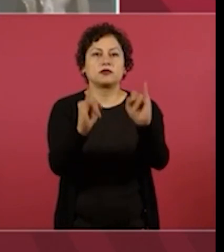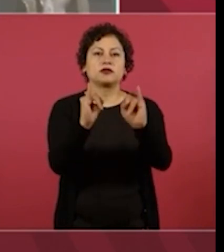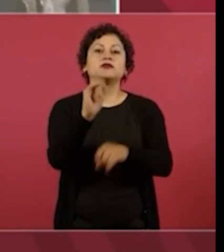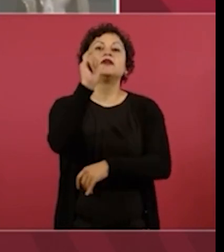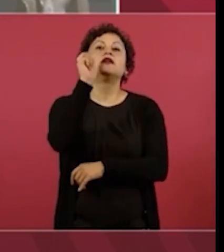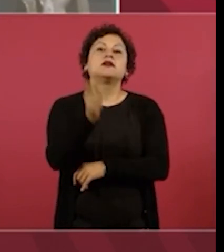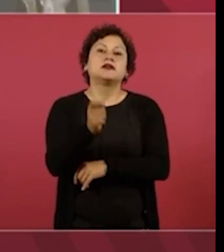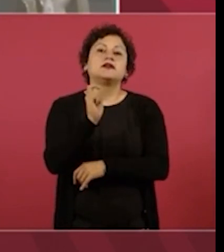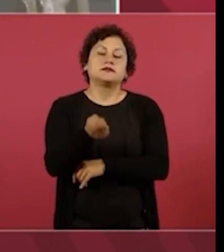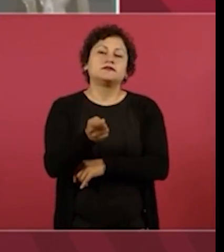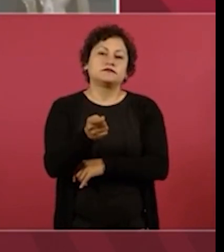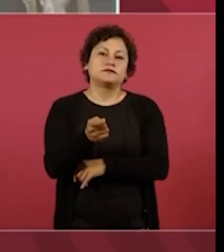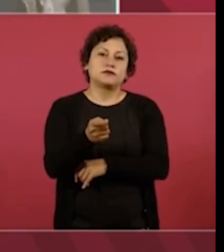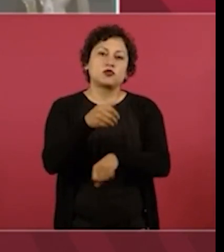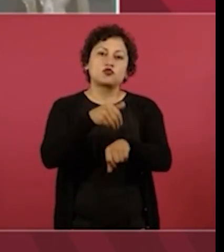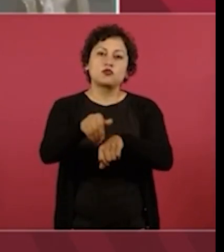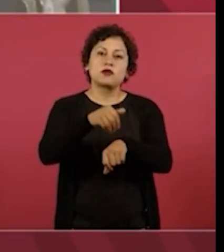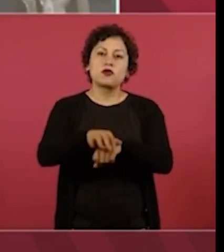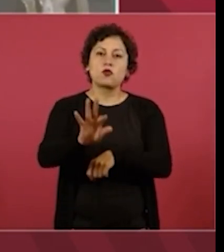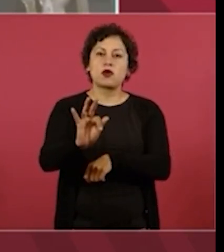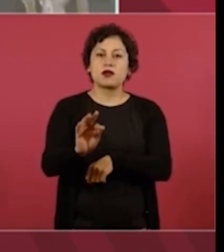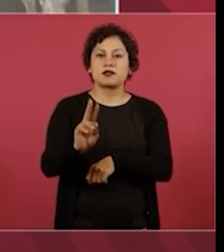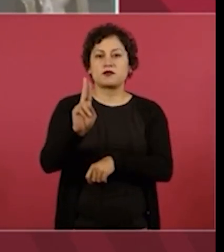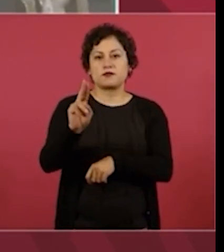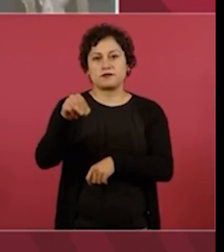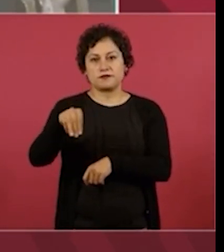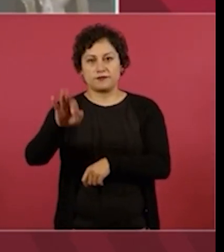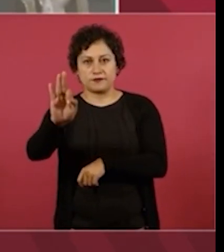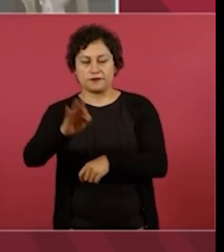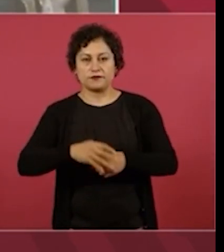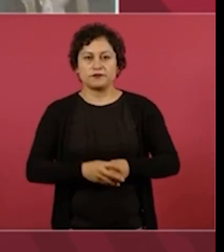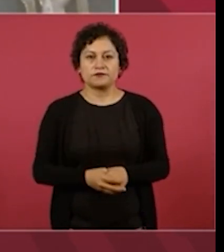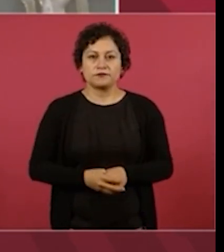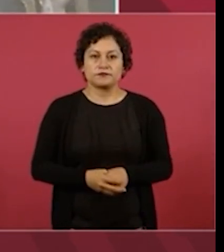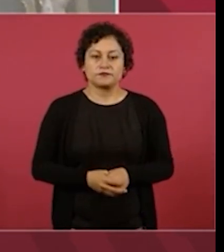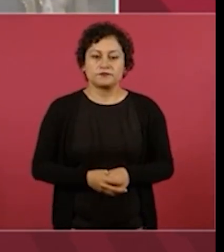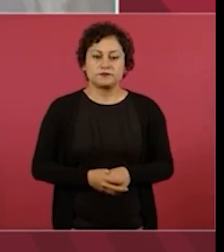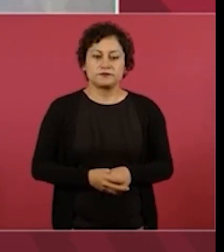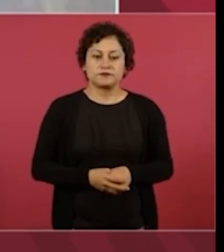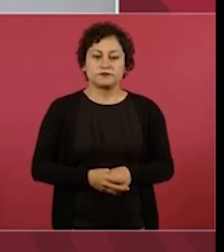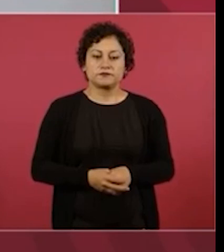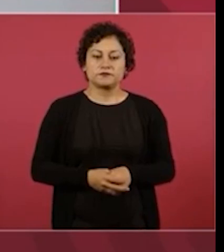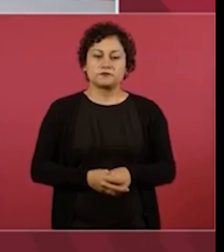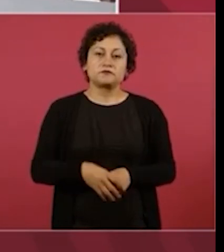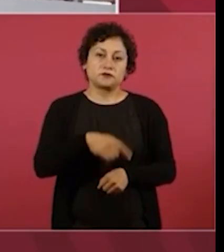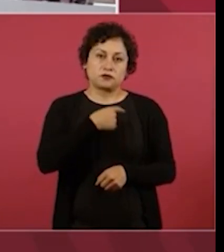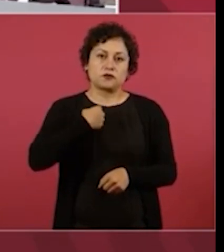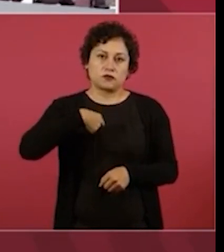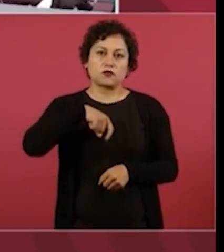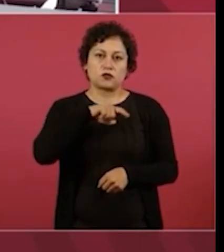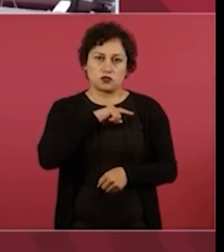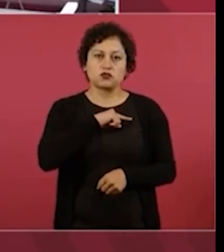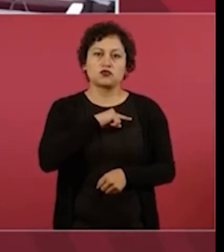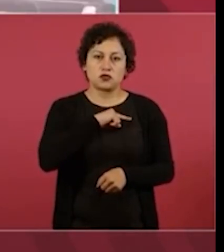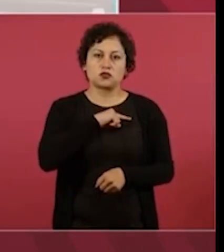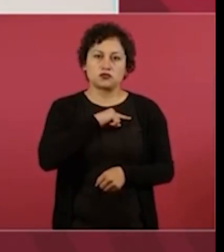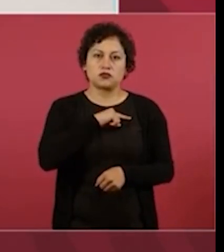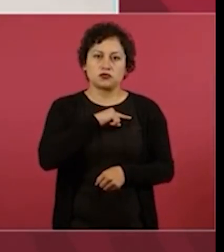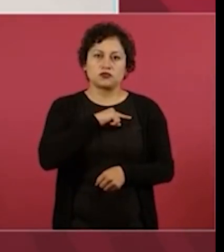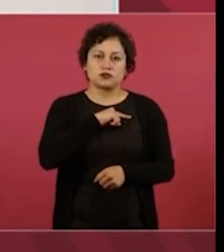40 en la colonia La Fuente. Hemos resultado beneficiados como